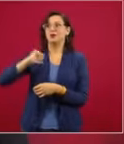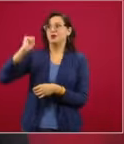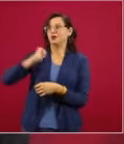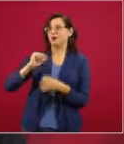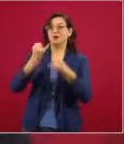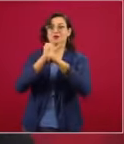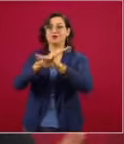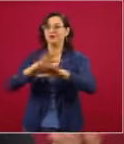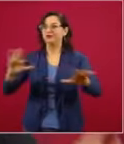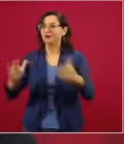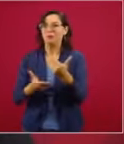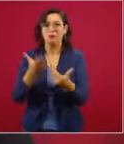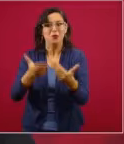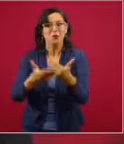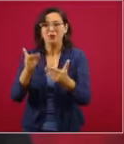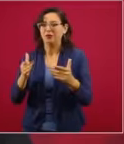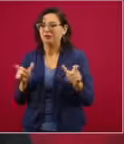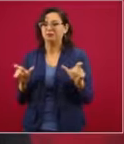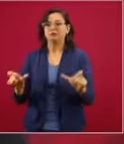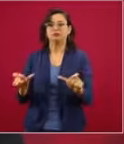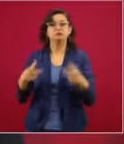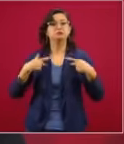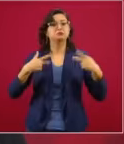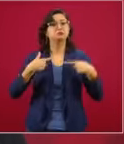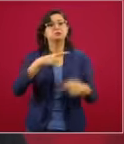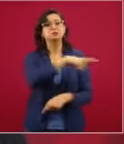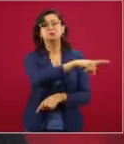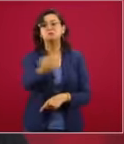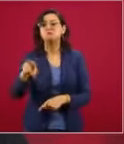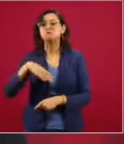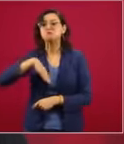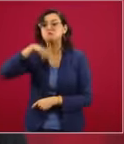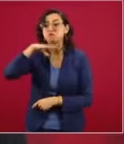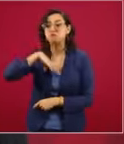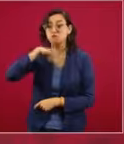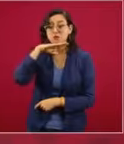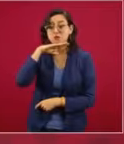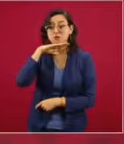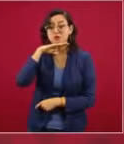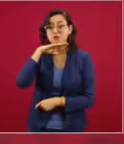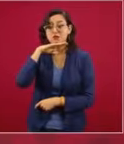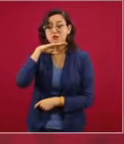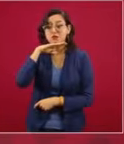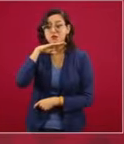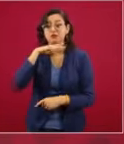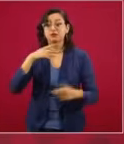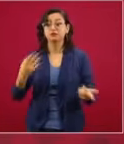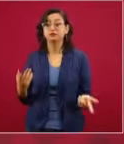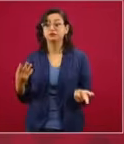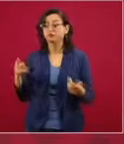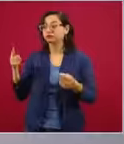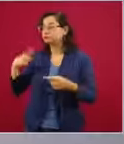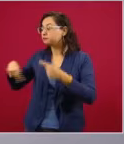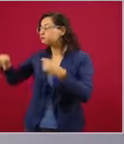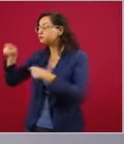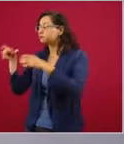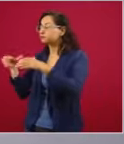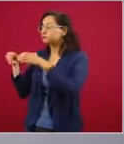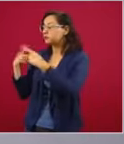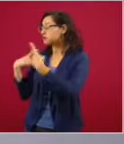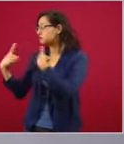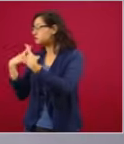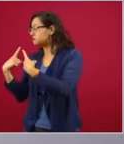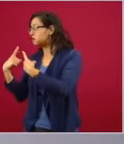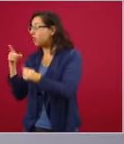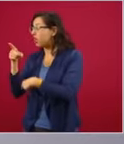la gente no supo que se había llegado a un acuerdo arriba para